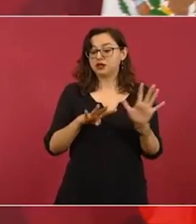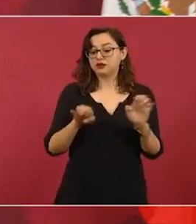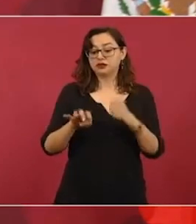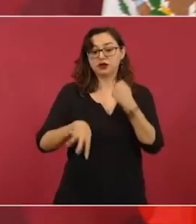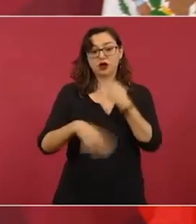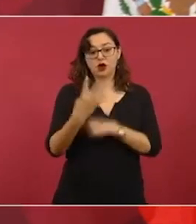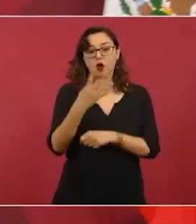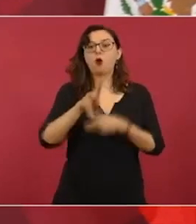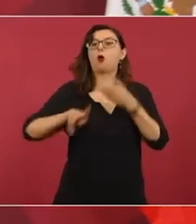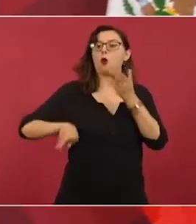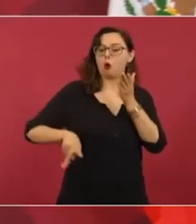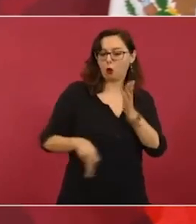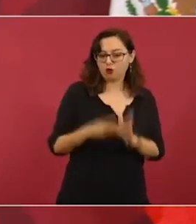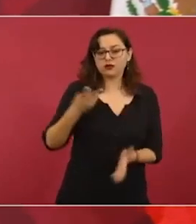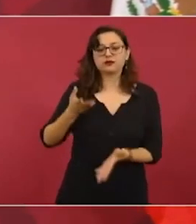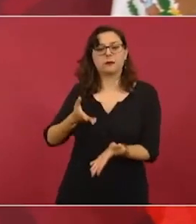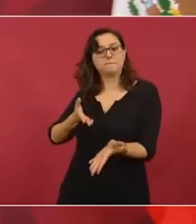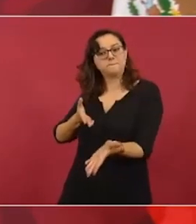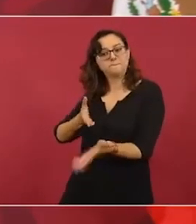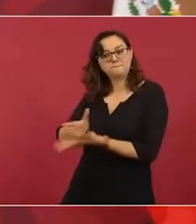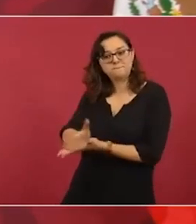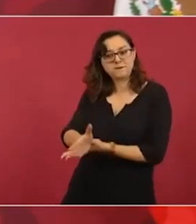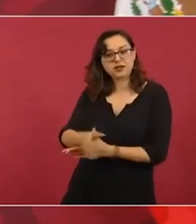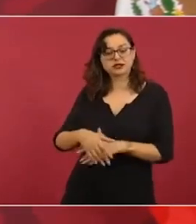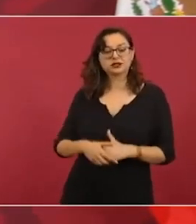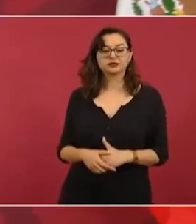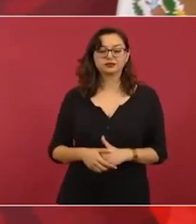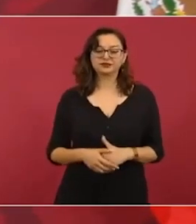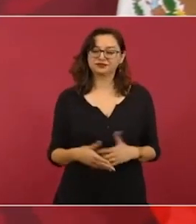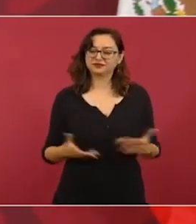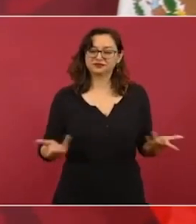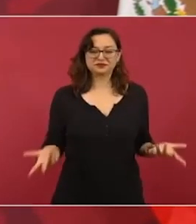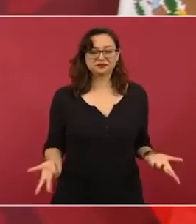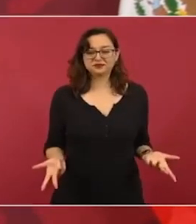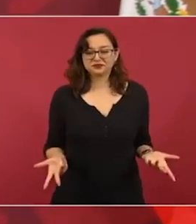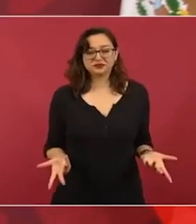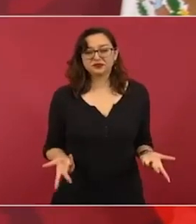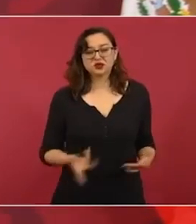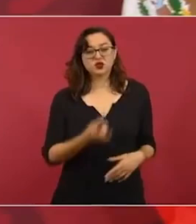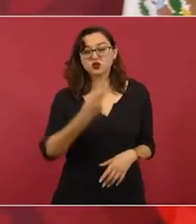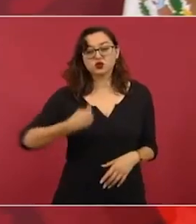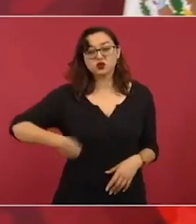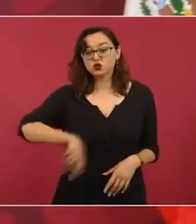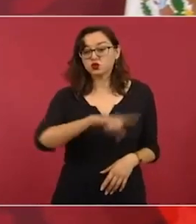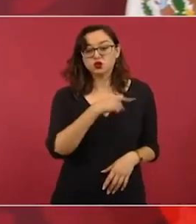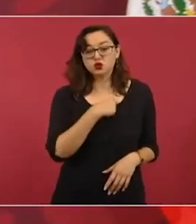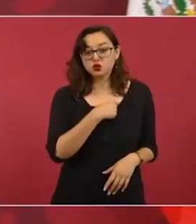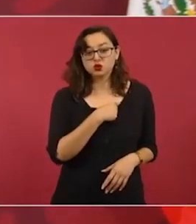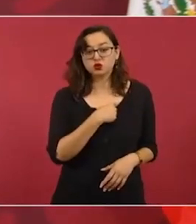vuelven a invadir. Entonces, nosotros no podemos estar a favor de ninguna invasión.